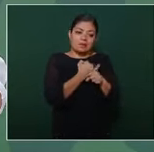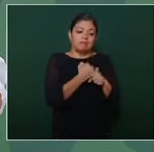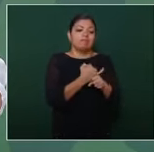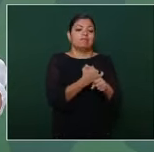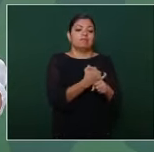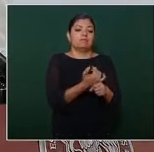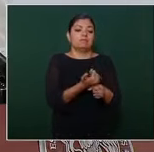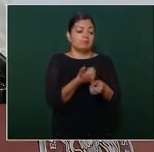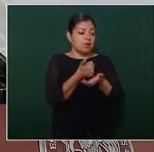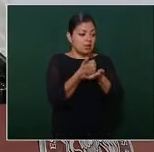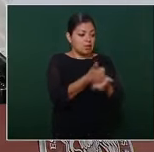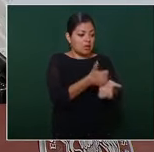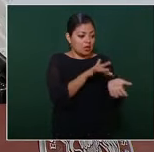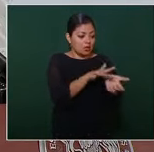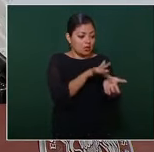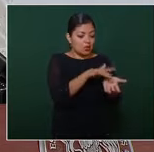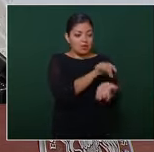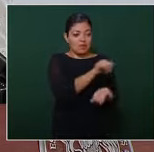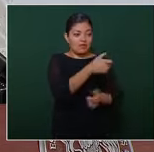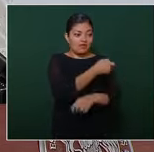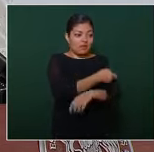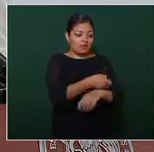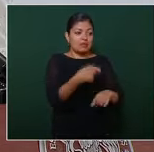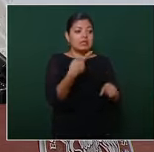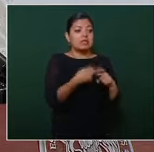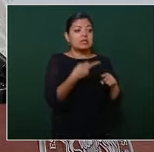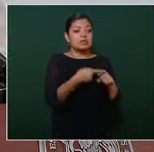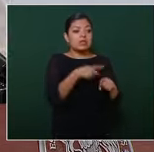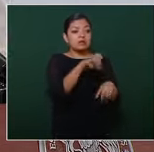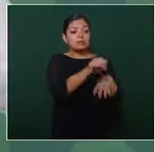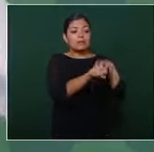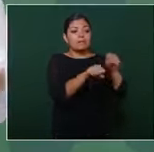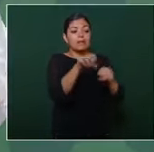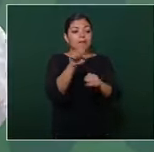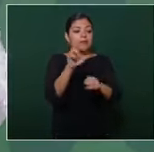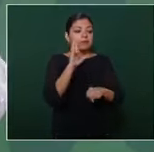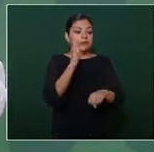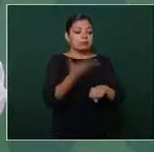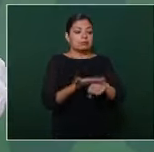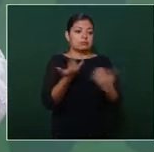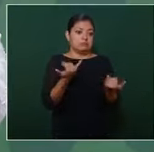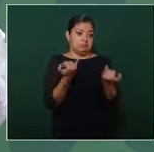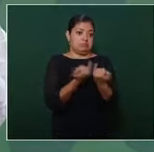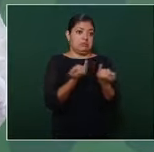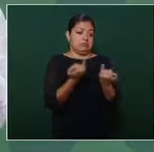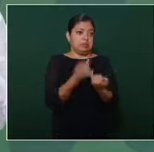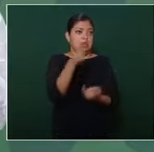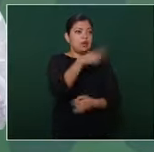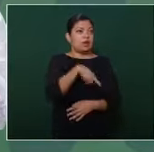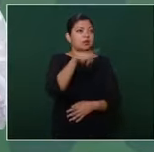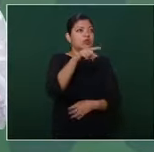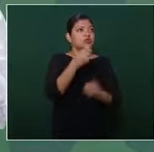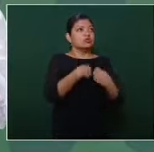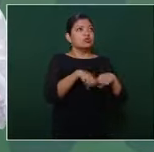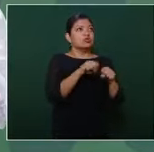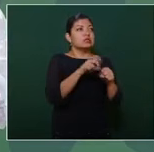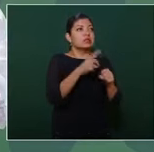ayudar a la familia y dar con los responsables y por supuesto reflexionar como sociedad